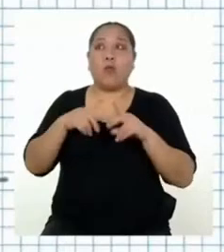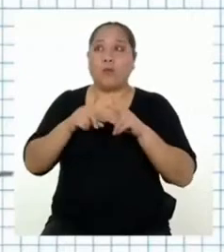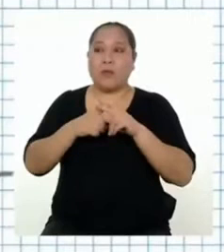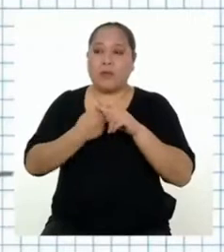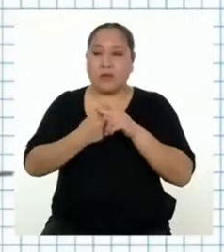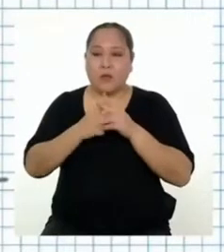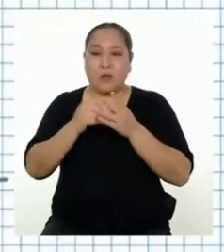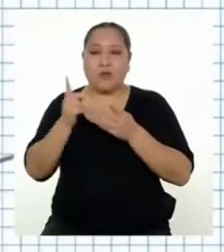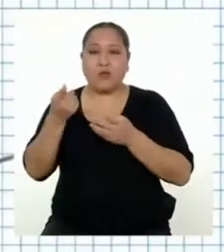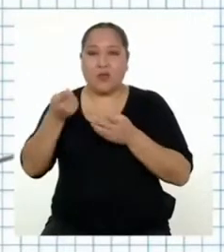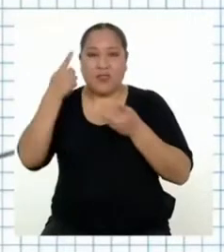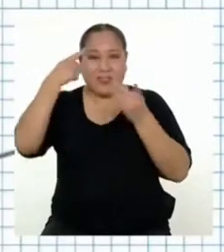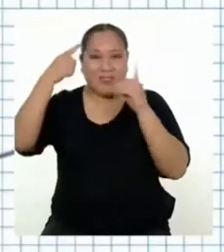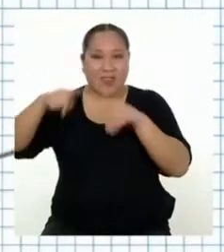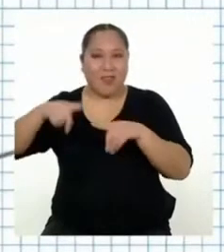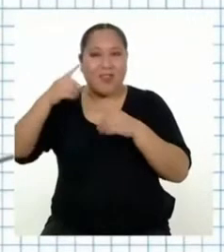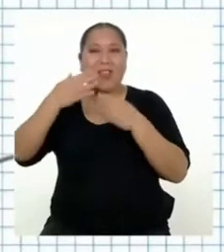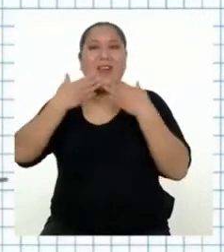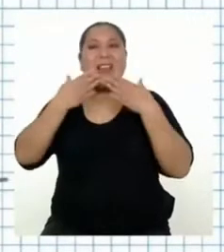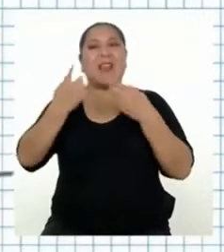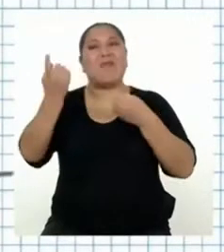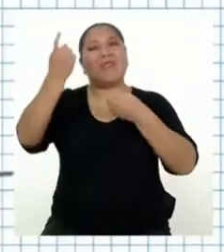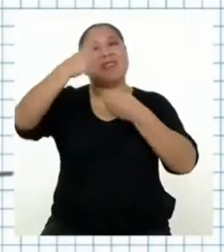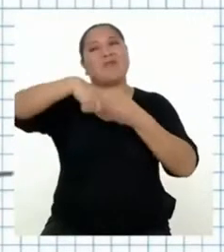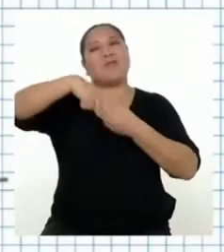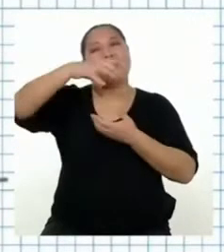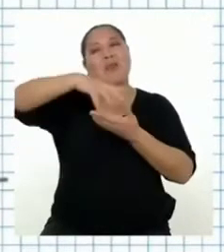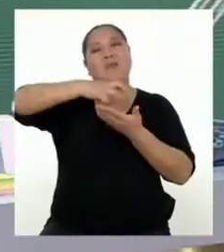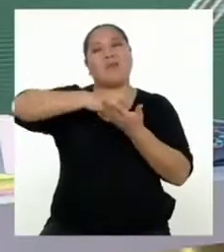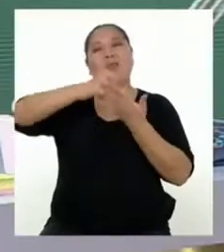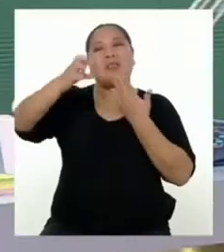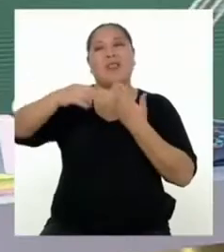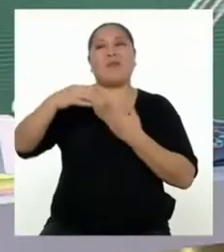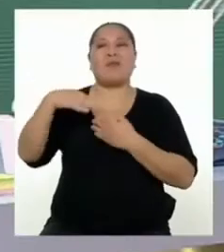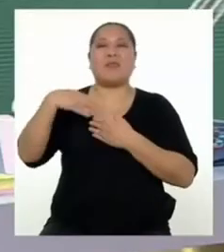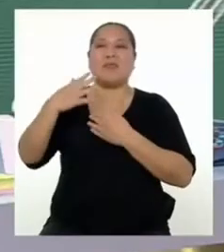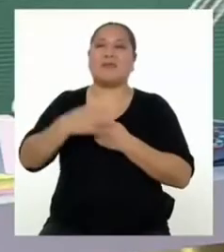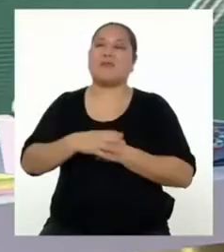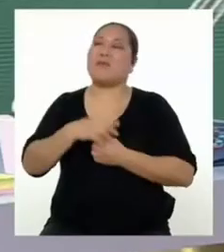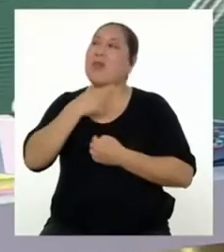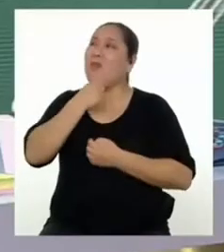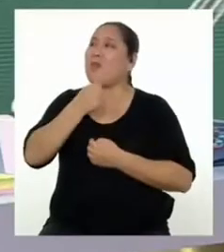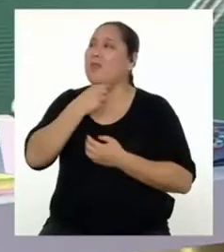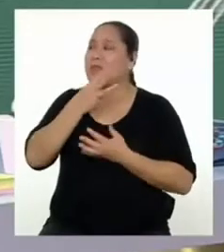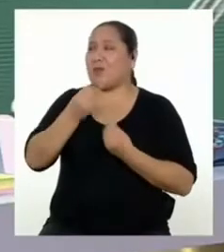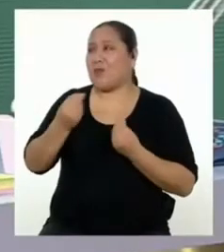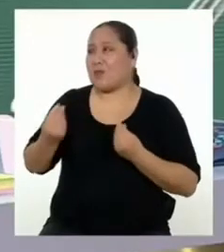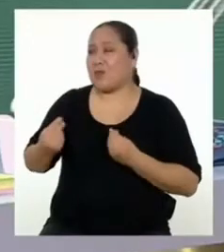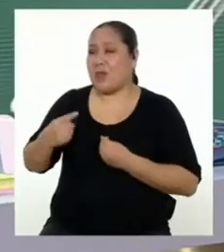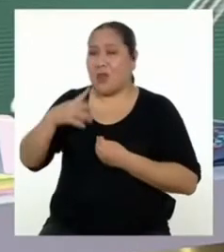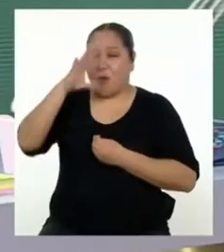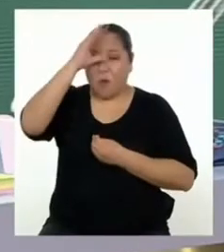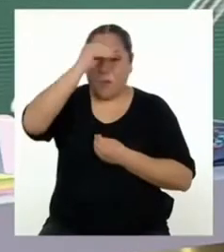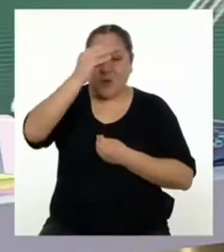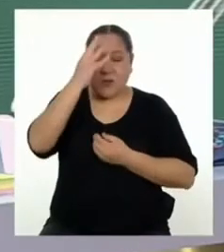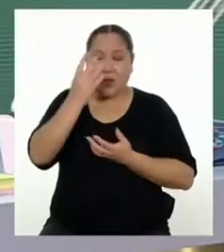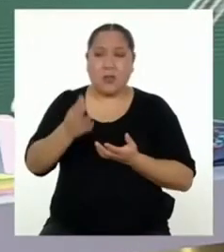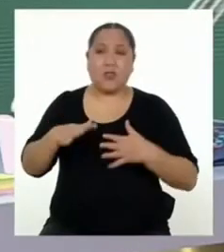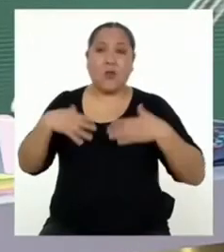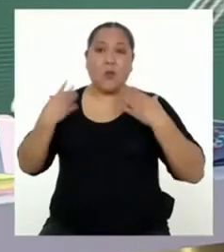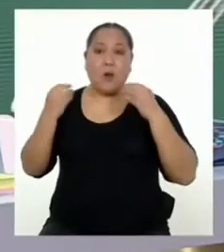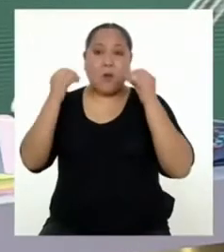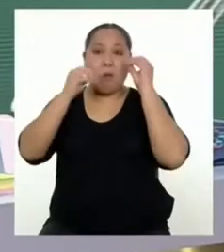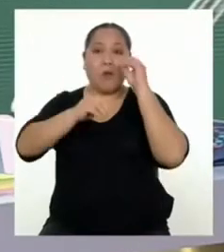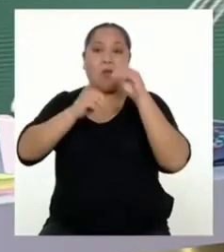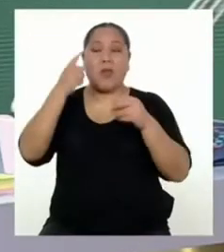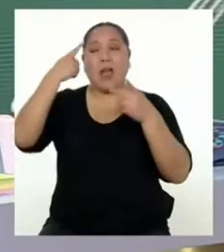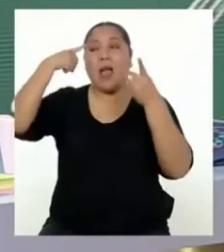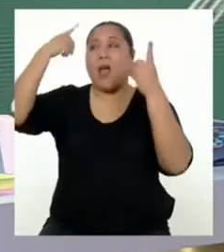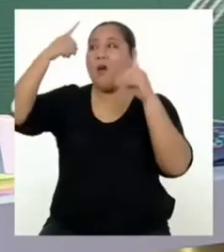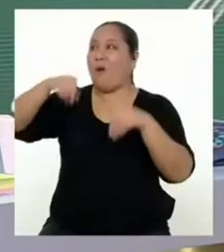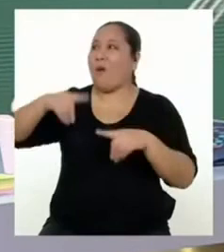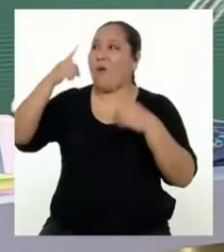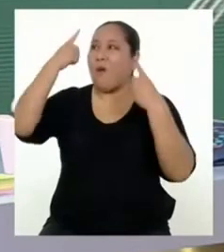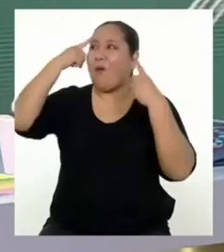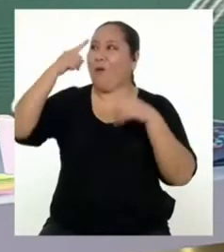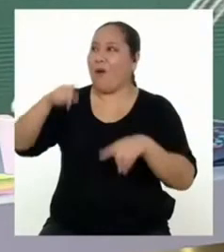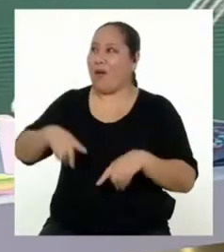planear nuestros acuerdos. Muchas gracias por estar en el programa. ¡Hasta pronto! Me gusta mucho que las chicas y chicos hayan planteado sus